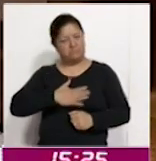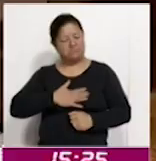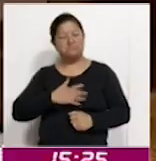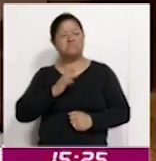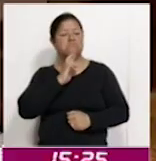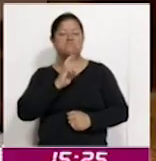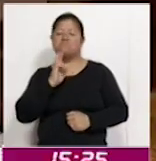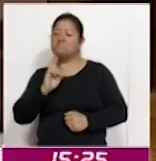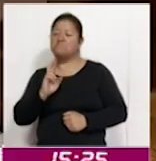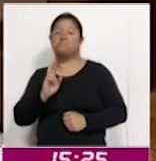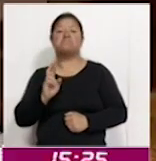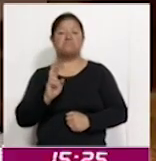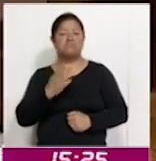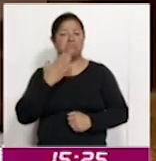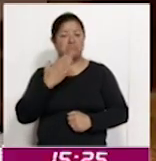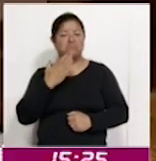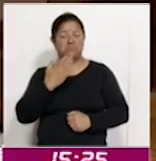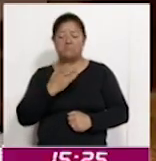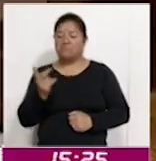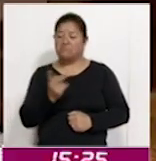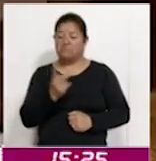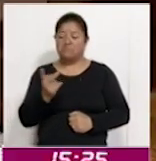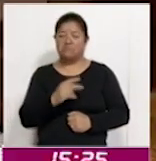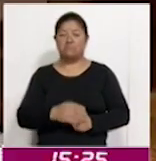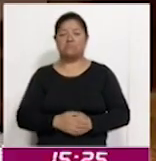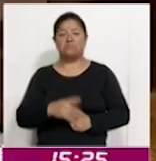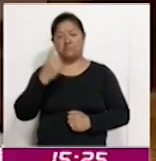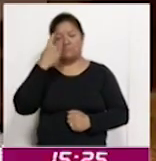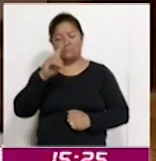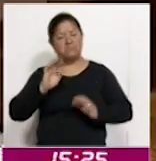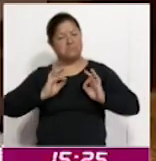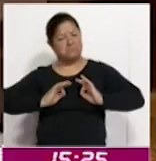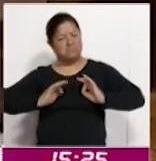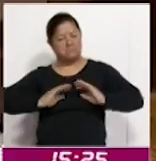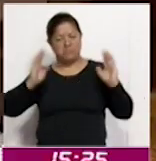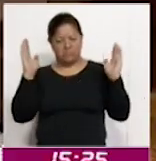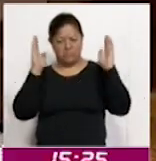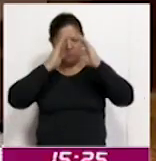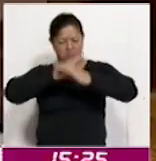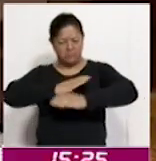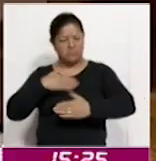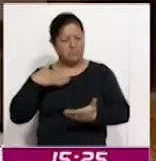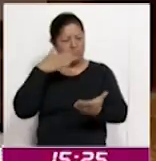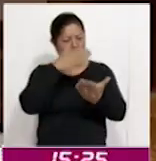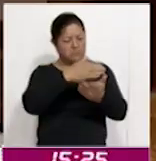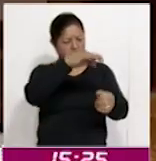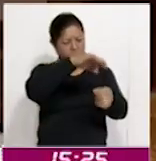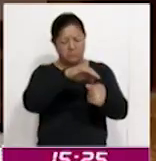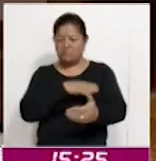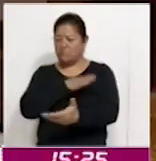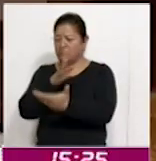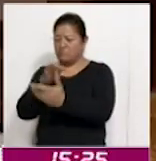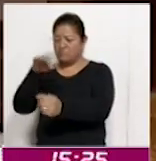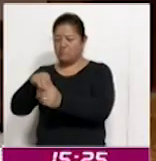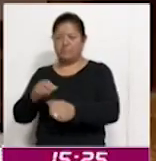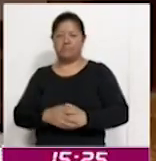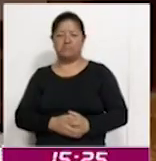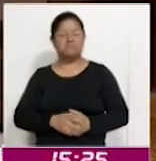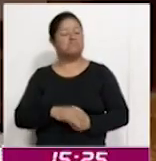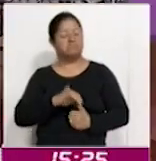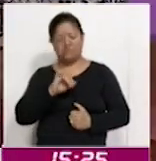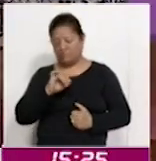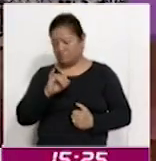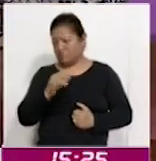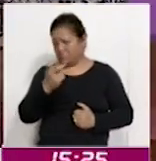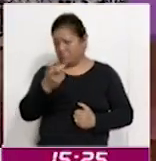buena respuesta por parte de la ciudadanía para conducirse con civilidad y sufragar de forma contundente? Es correcto, como ya bien